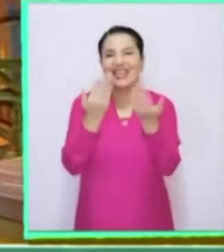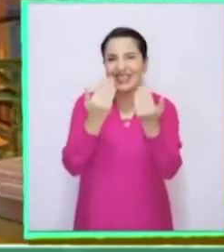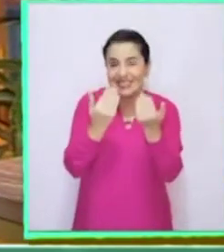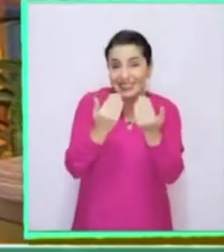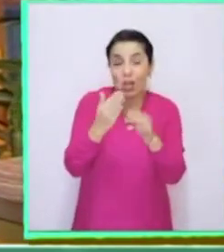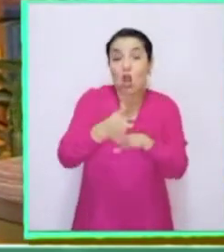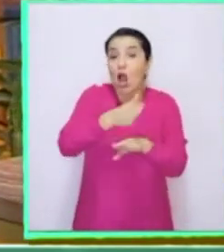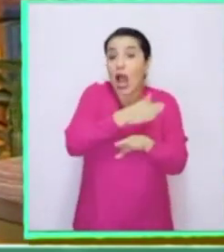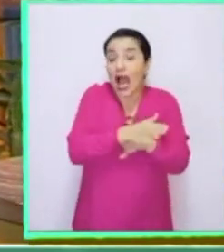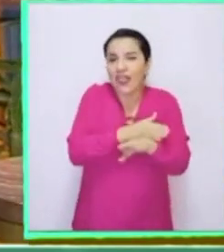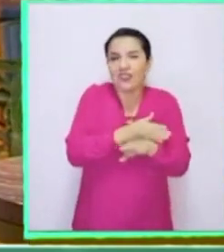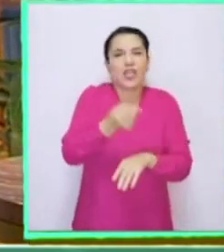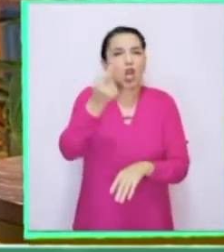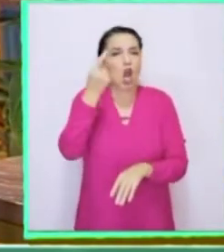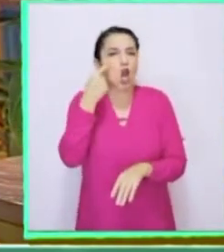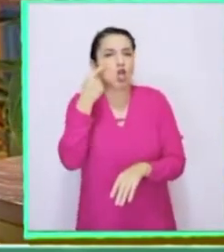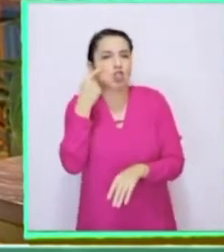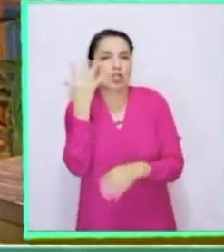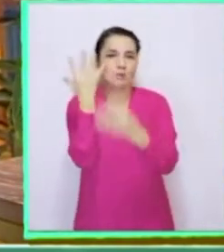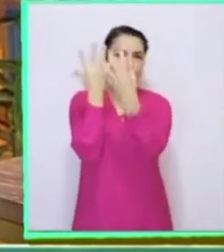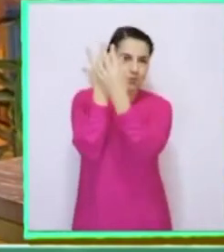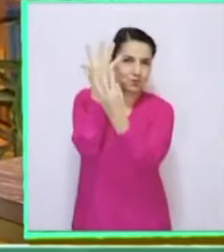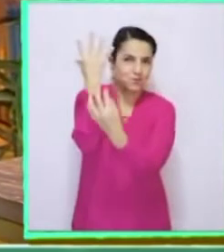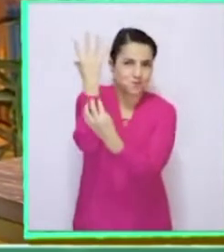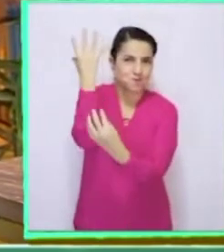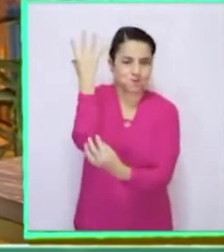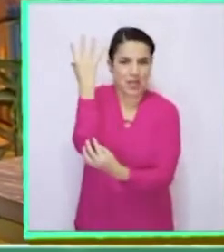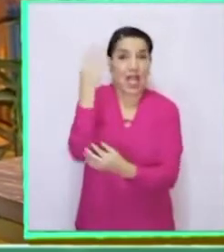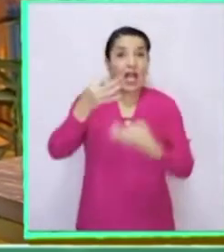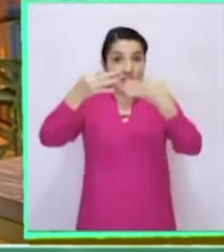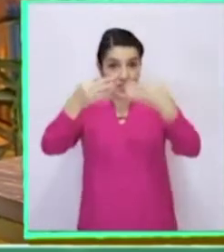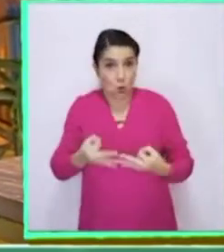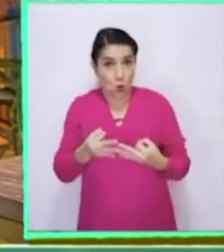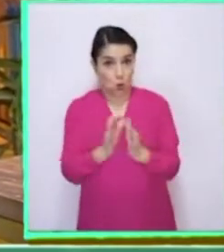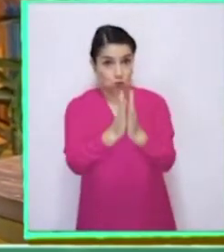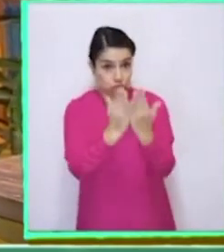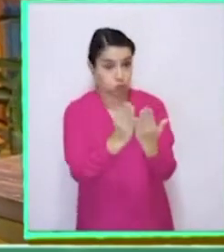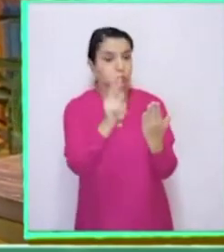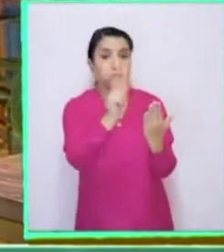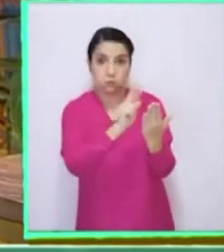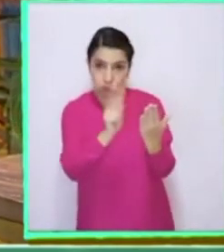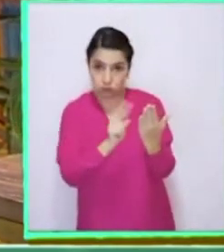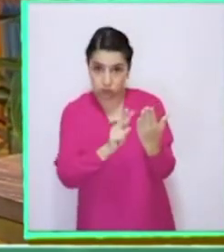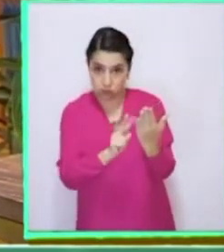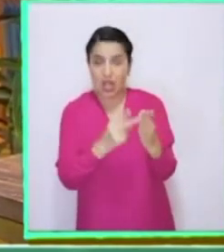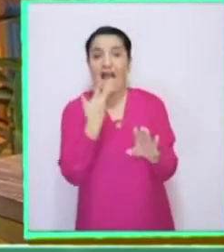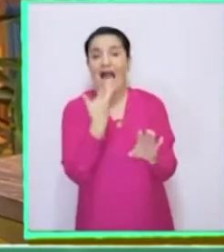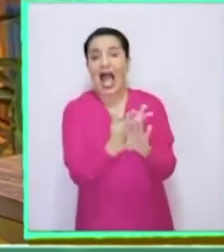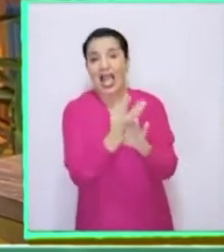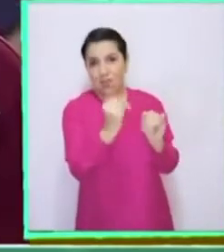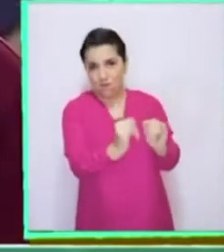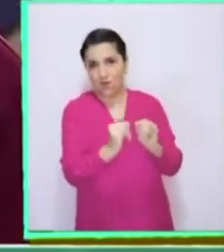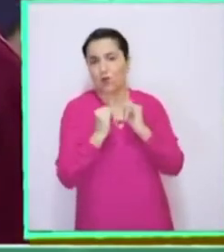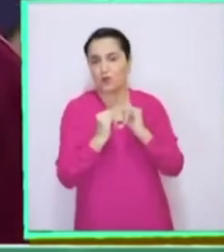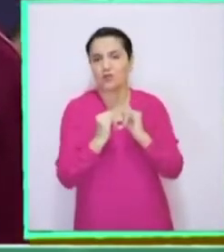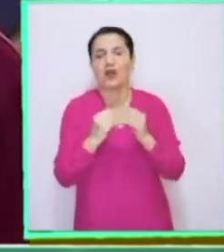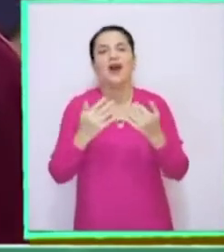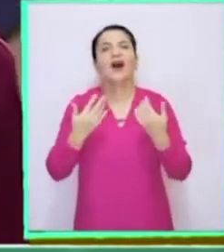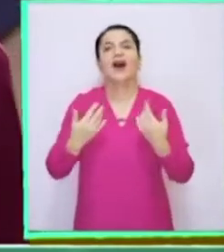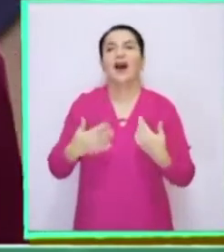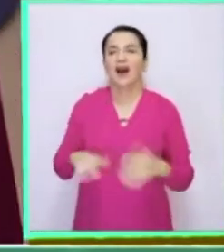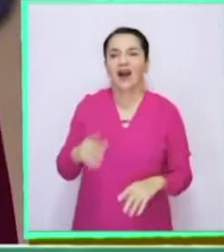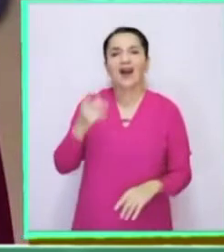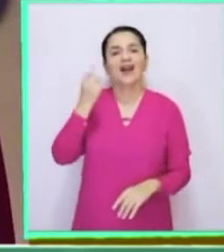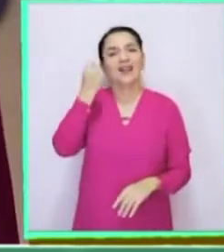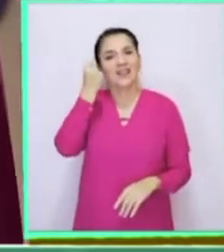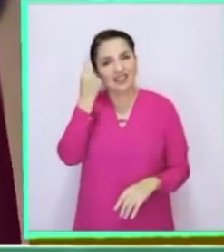conocer primero cuáles son sus partes. Seguro que en la enciclopedia encuentras la respuesta. Exactamente, me